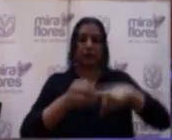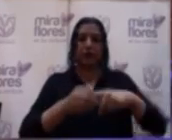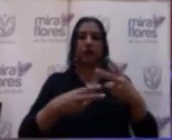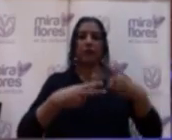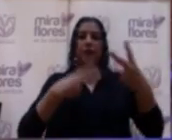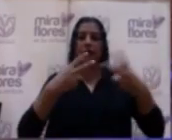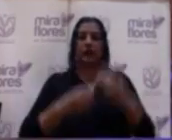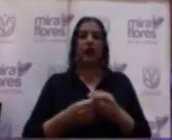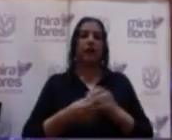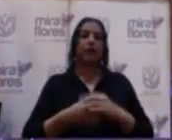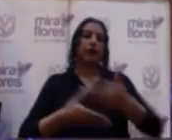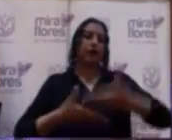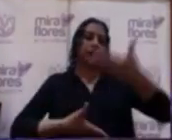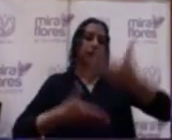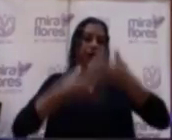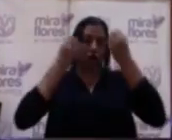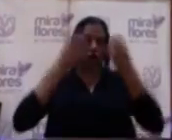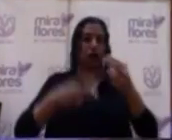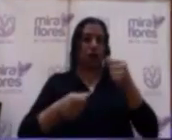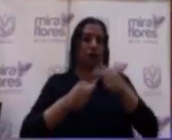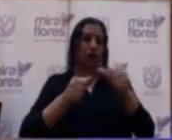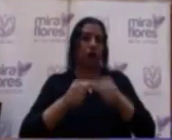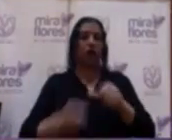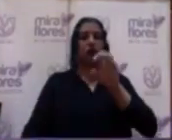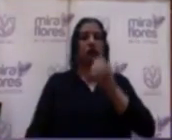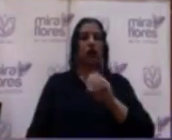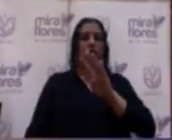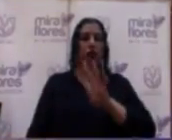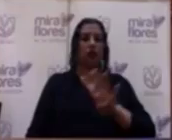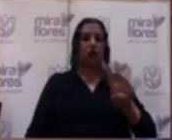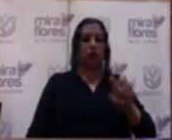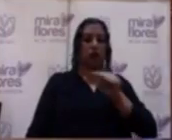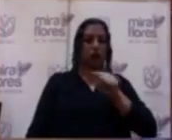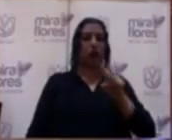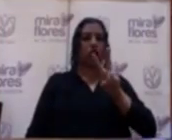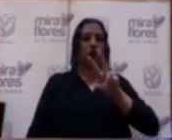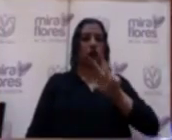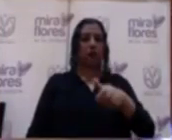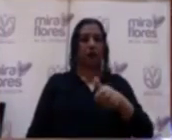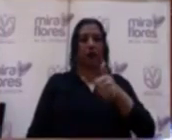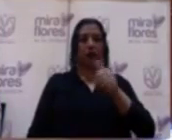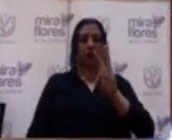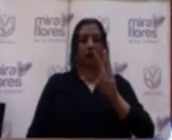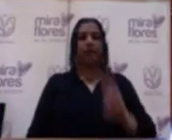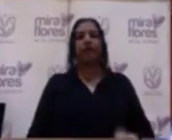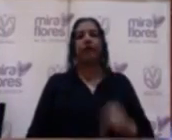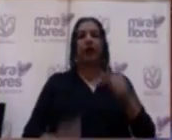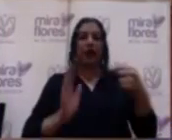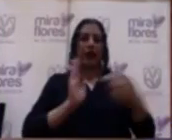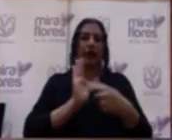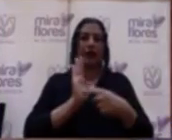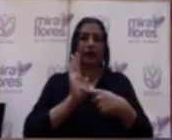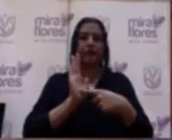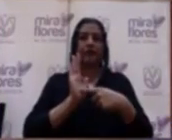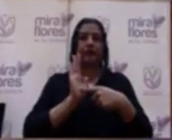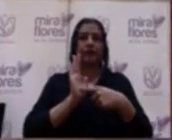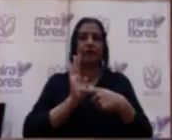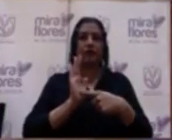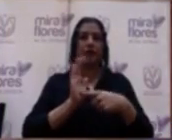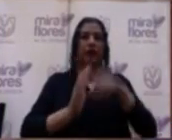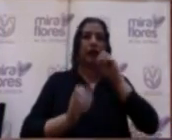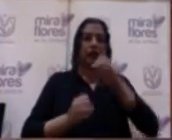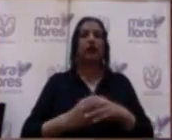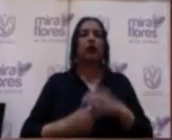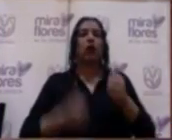Vecinal. Es el informe número 044-2016, en el cual da a conocer